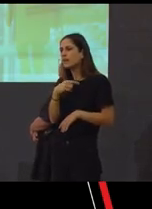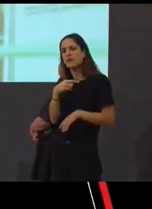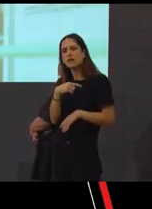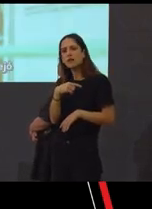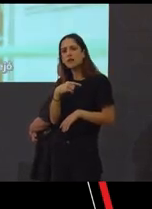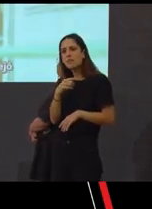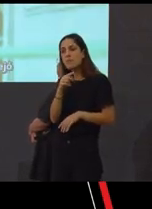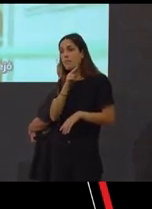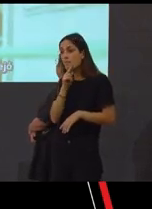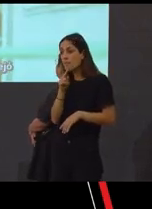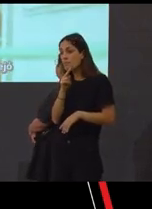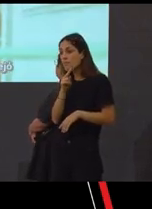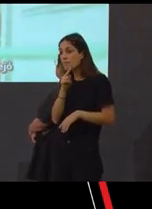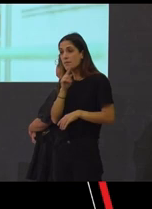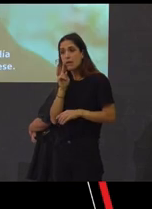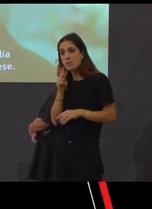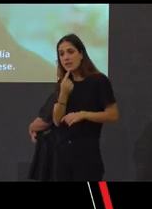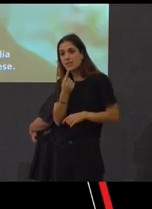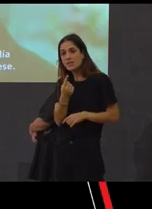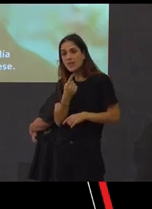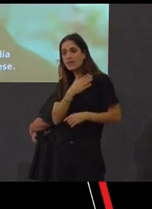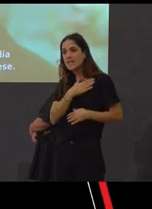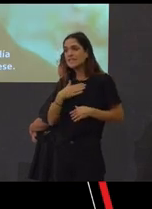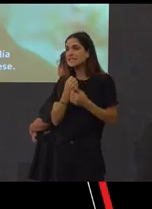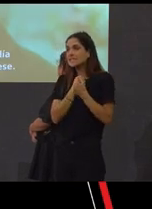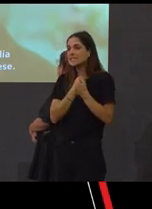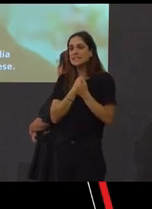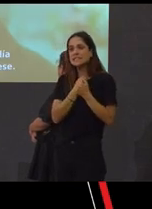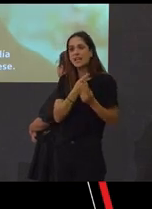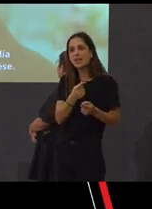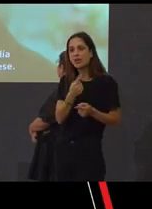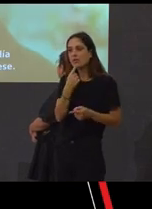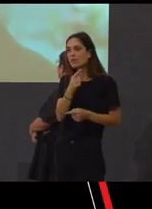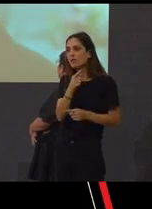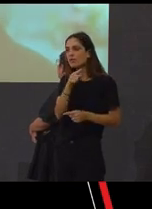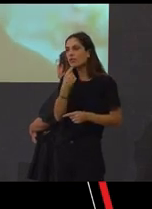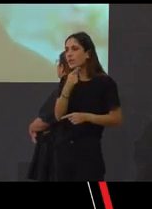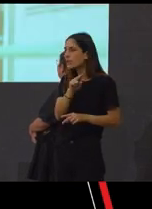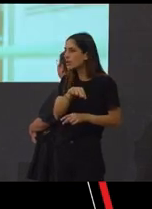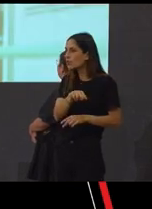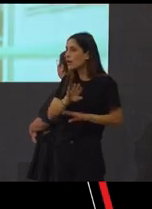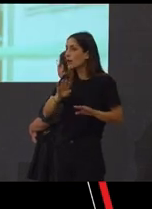embargo, cando ela nos deixou non faltou un so día que non llo dixese.